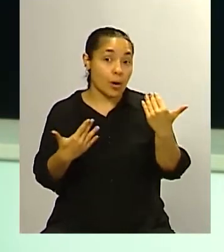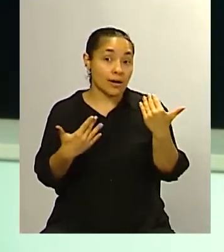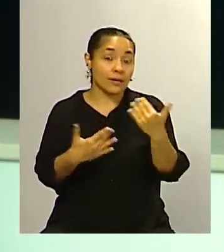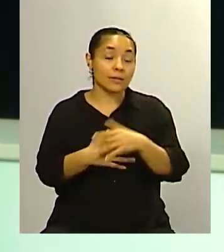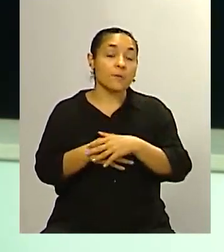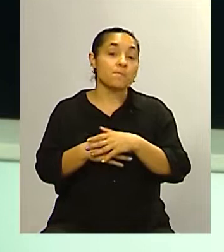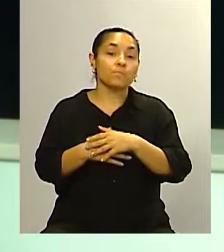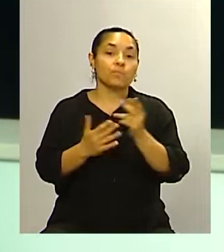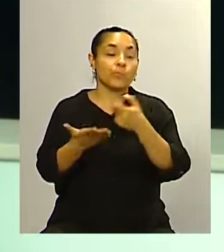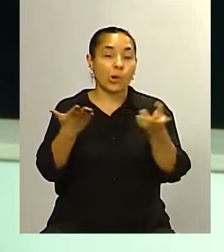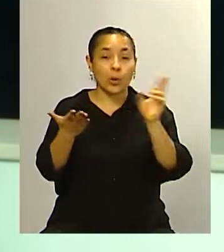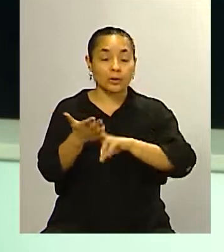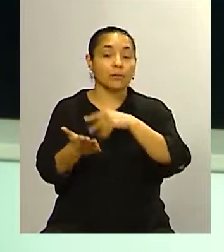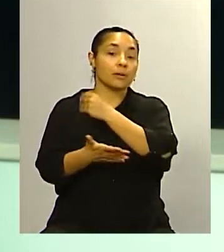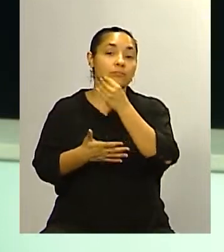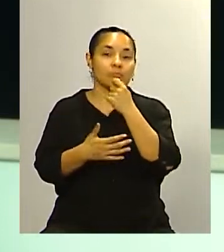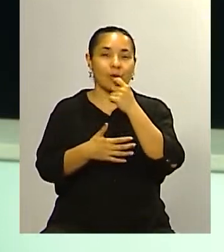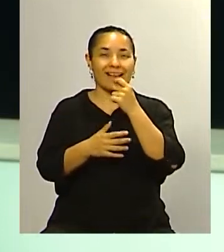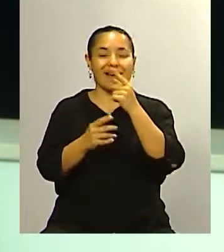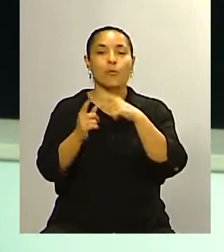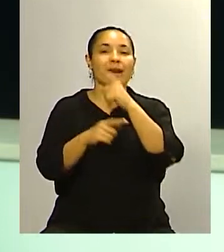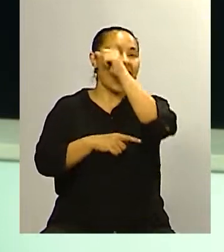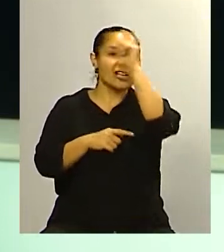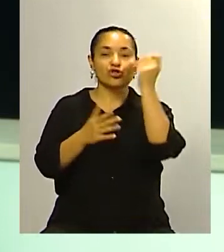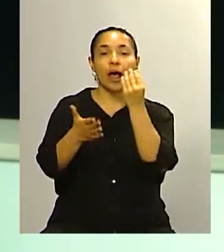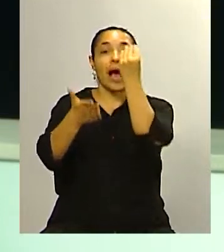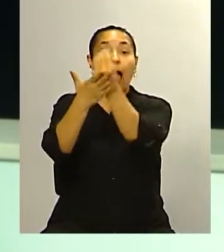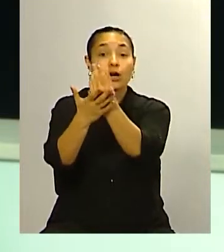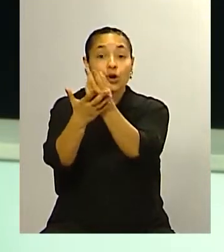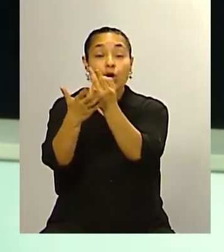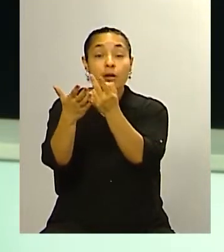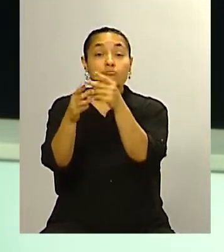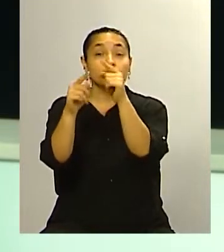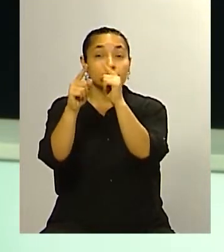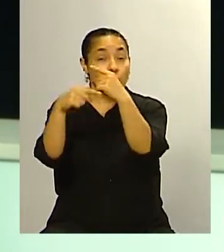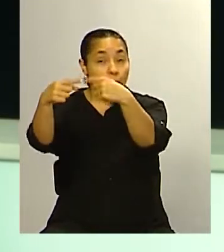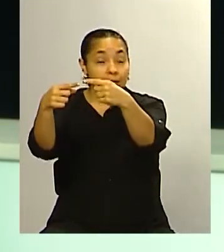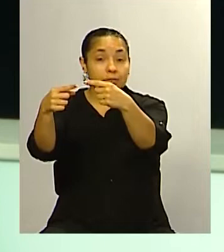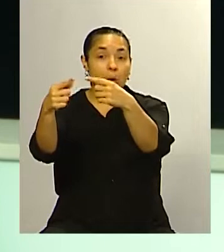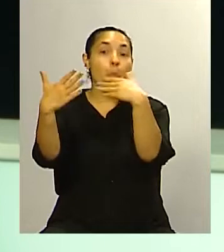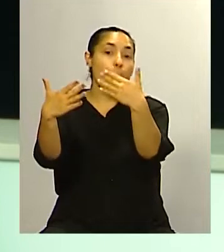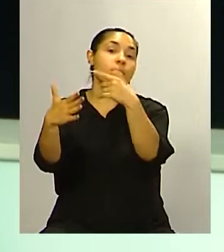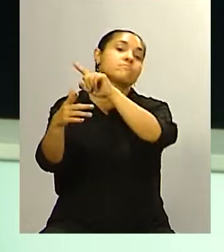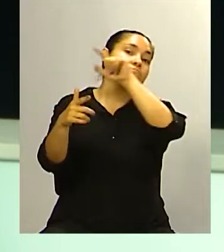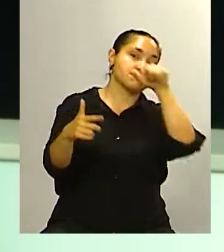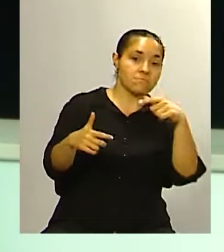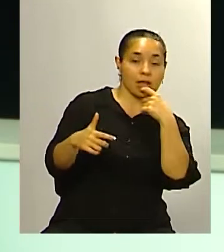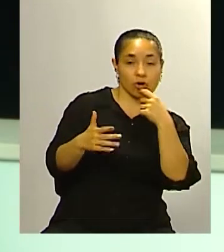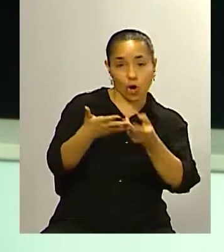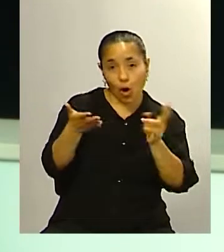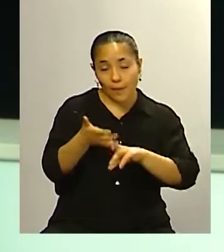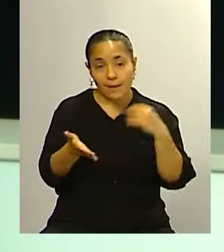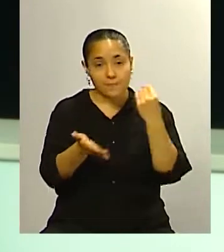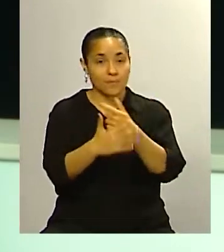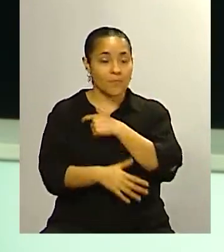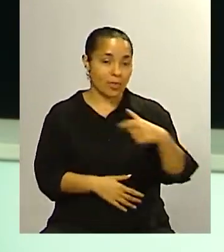de tal vez si no va a un cargo en nación podría volver como candidato a gobernador en la provincia de Mendoza y es ahí donde